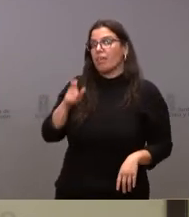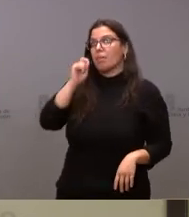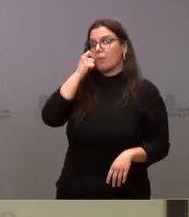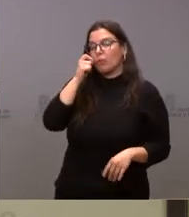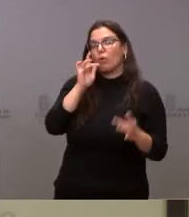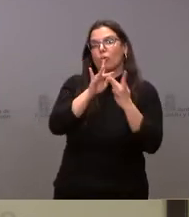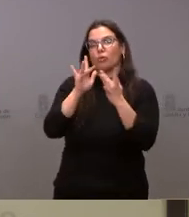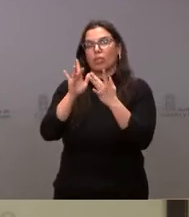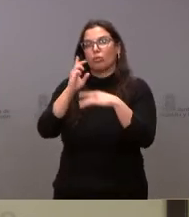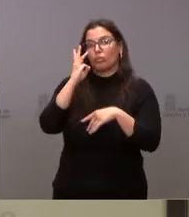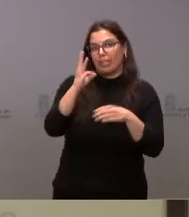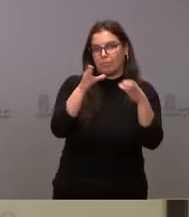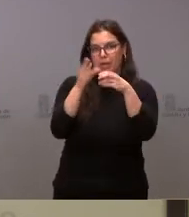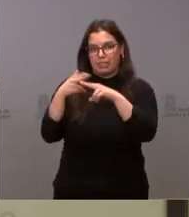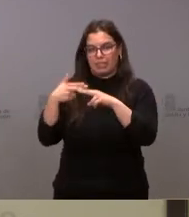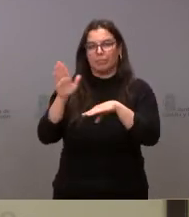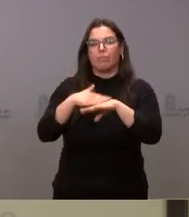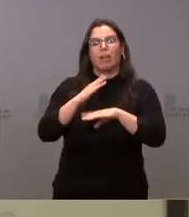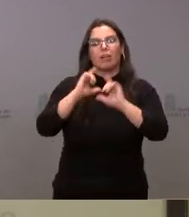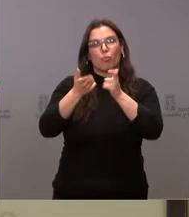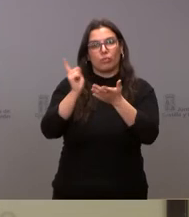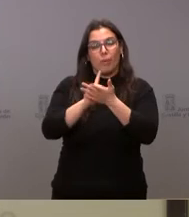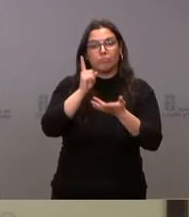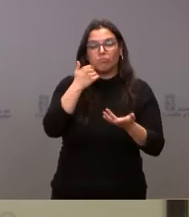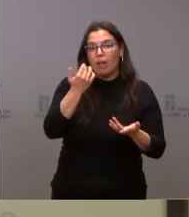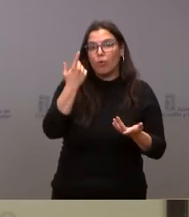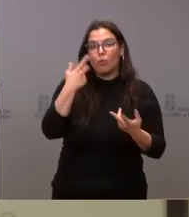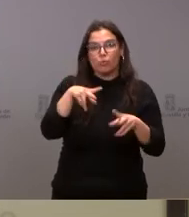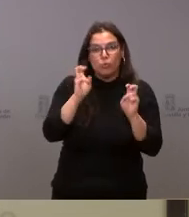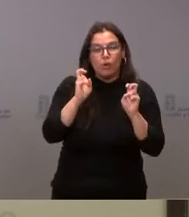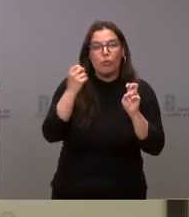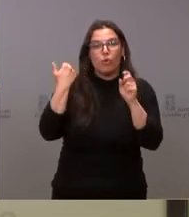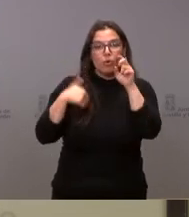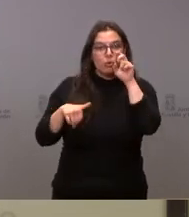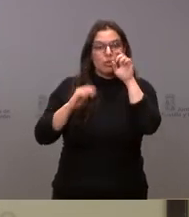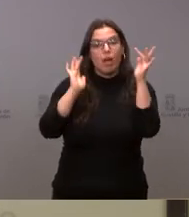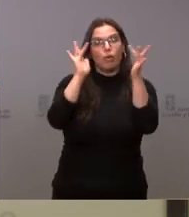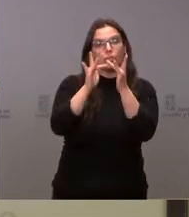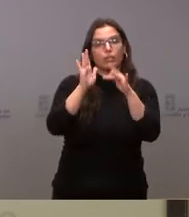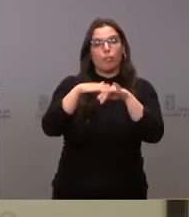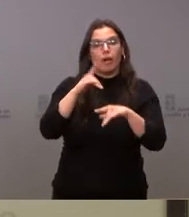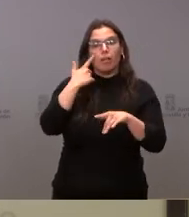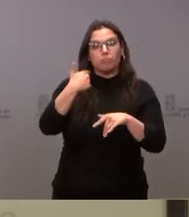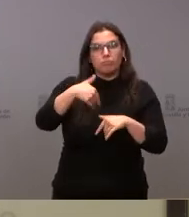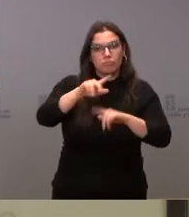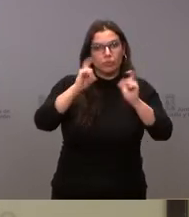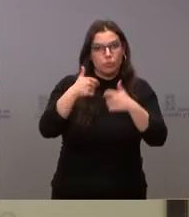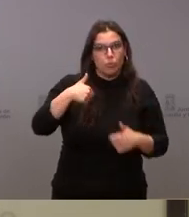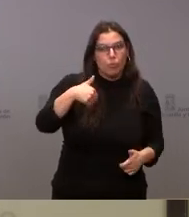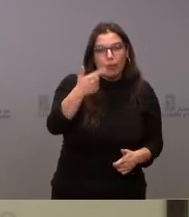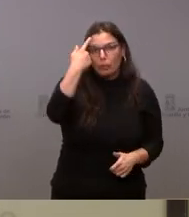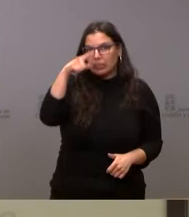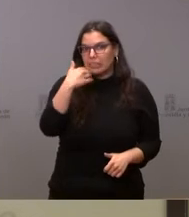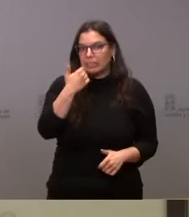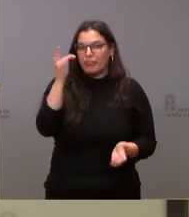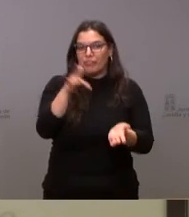para volverse a reunir no sé si hay alguna novedad si ya han existido ese contacto con estos partidos si se conoce alguna